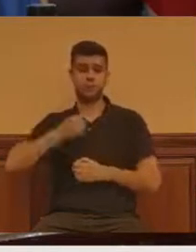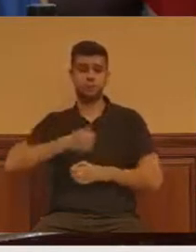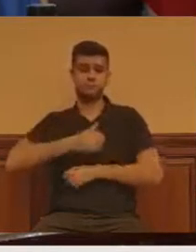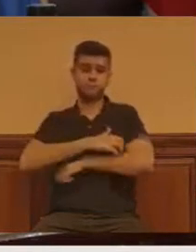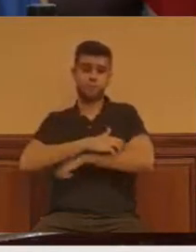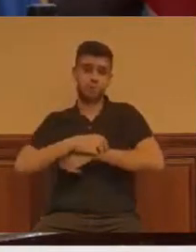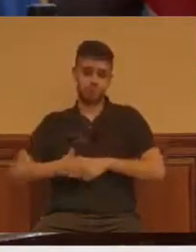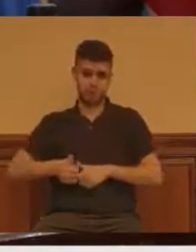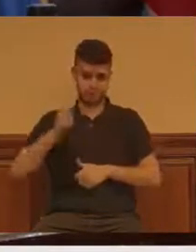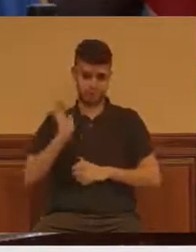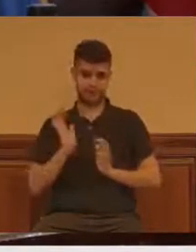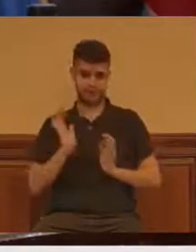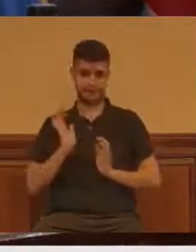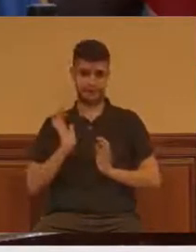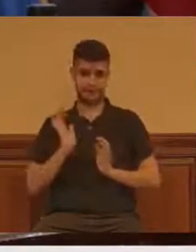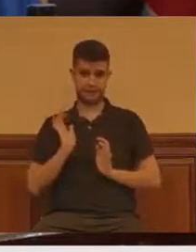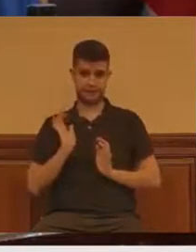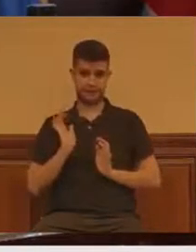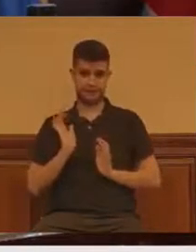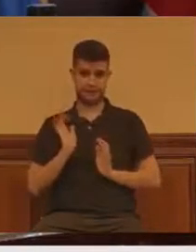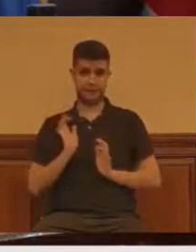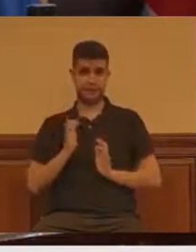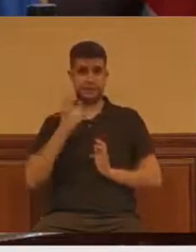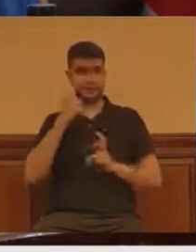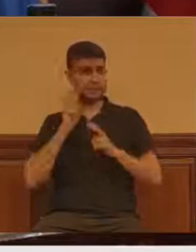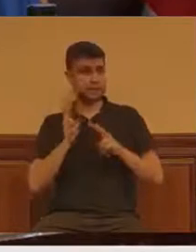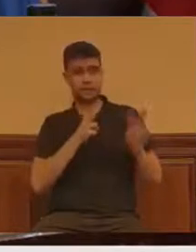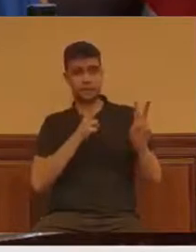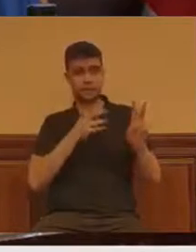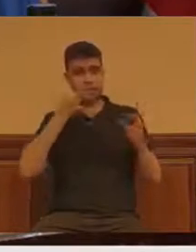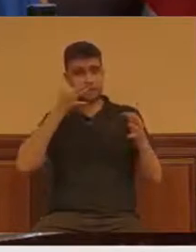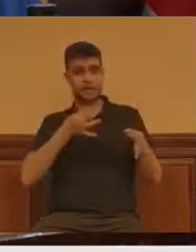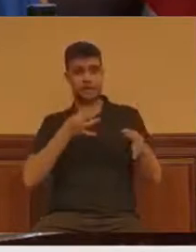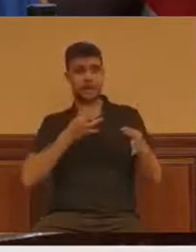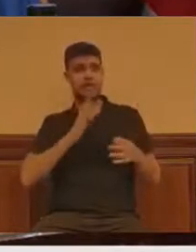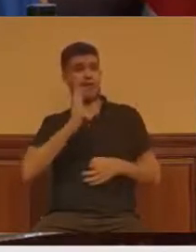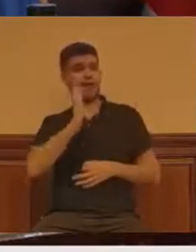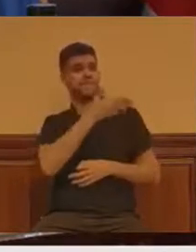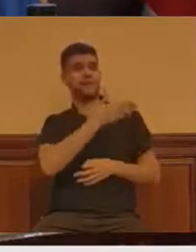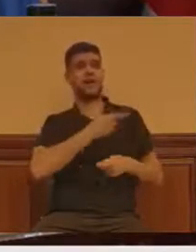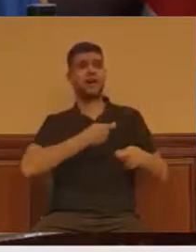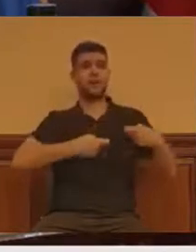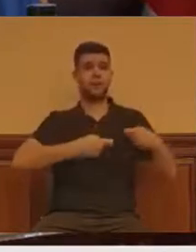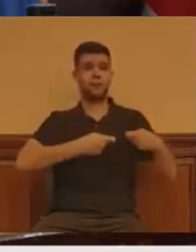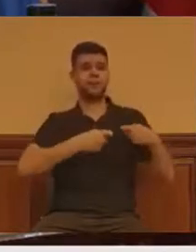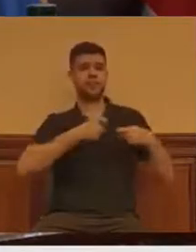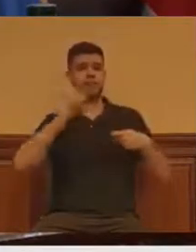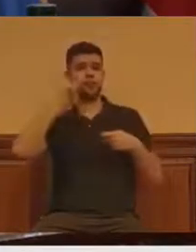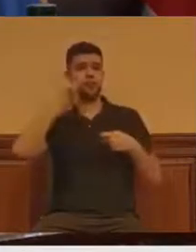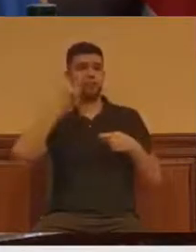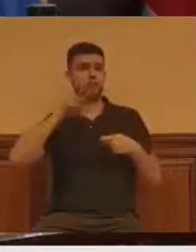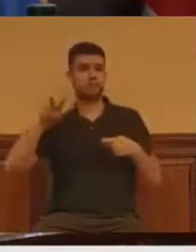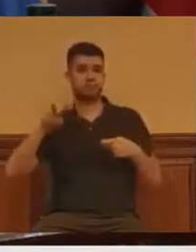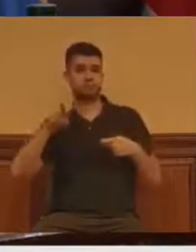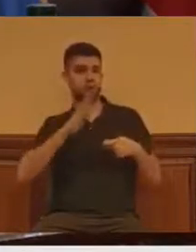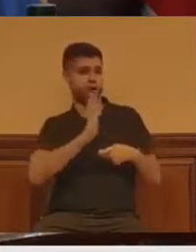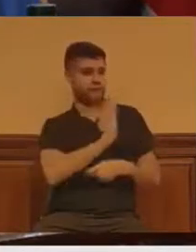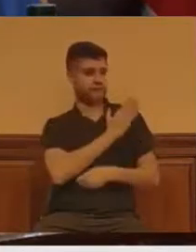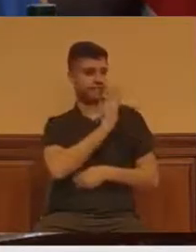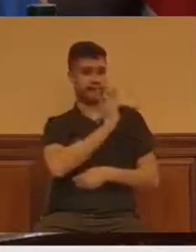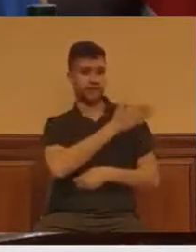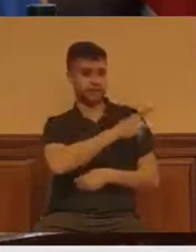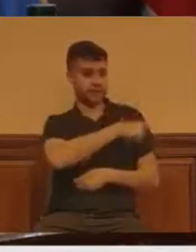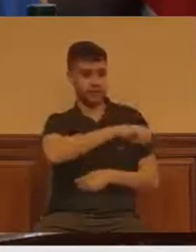sectores tan golpeados como el comercio y el turismo, donde la presencia de las mujeres es